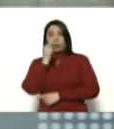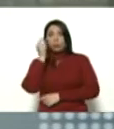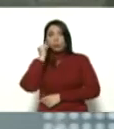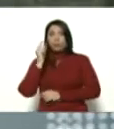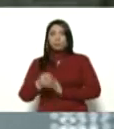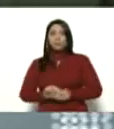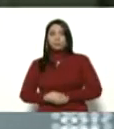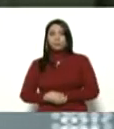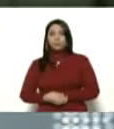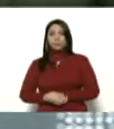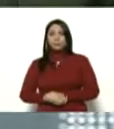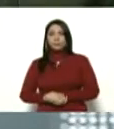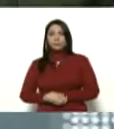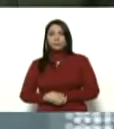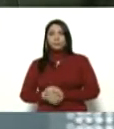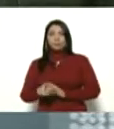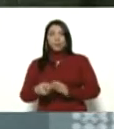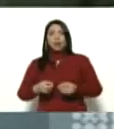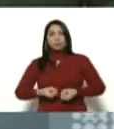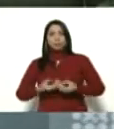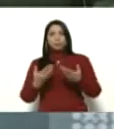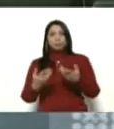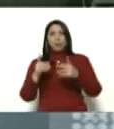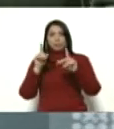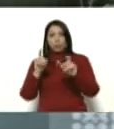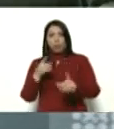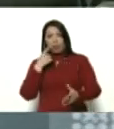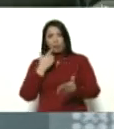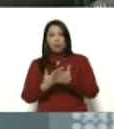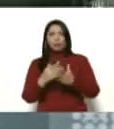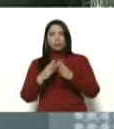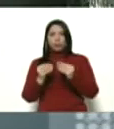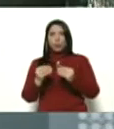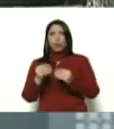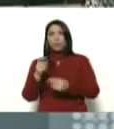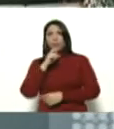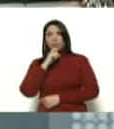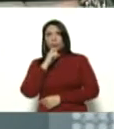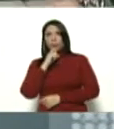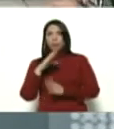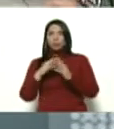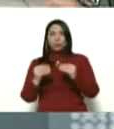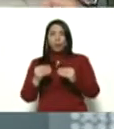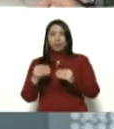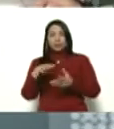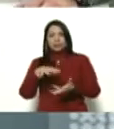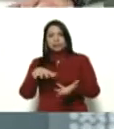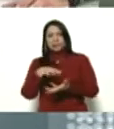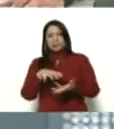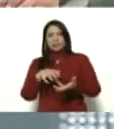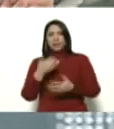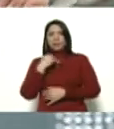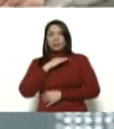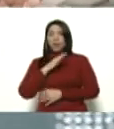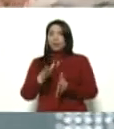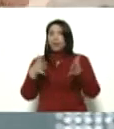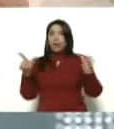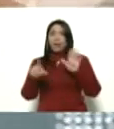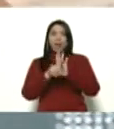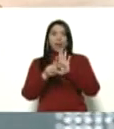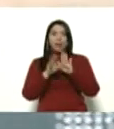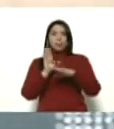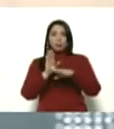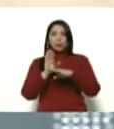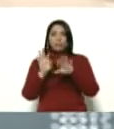que ha sido puesta a prueba en todas las coyunturas, sobre todo en esta coyuntura de la pandemia y es la gran ley que protege a la